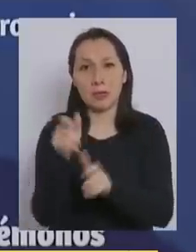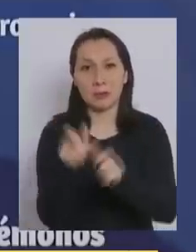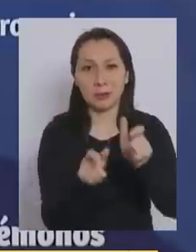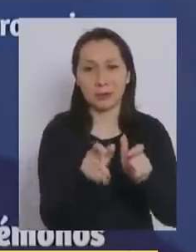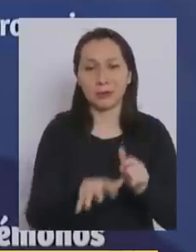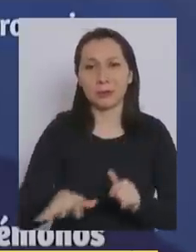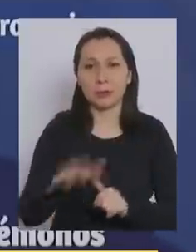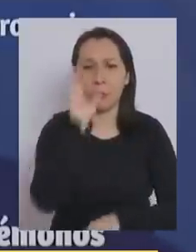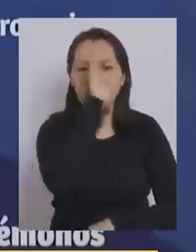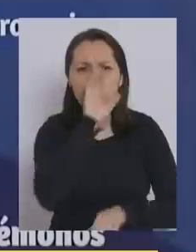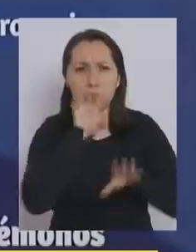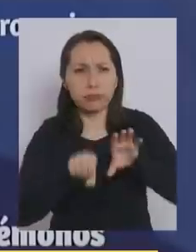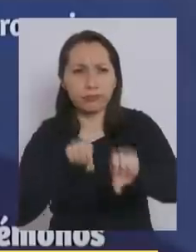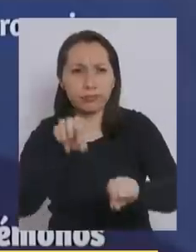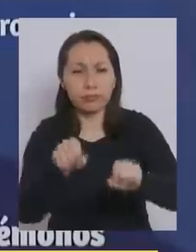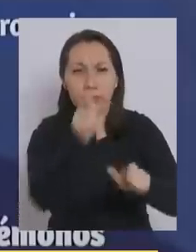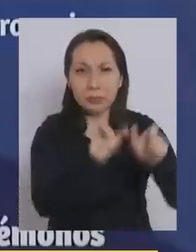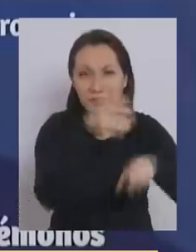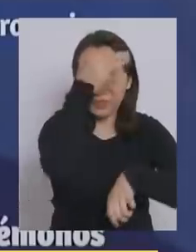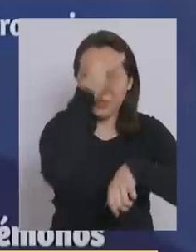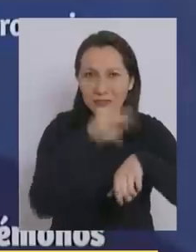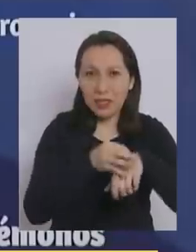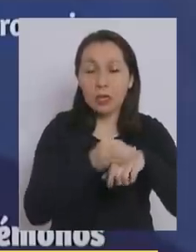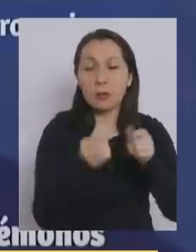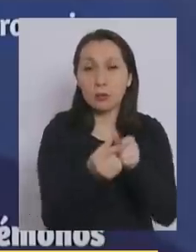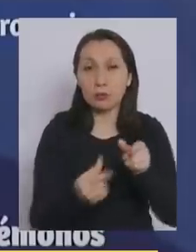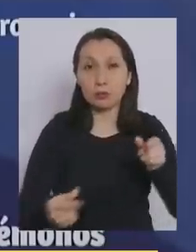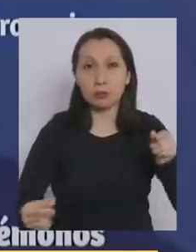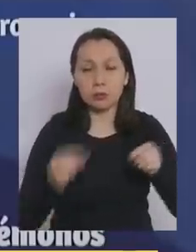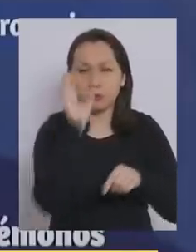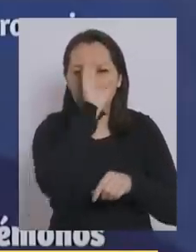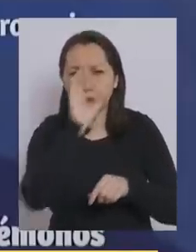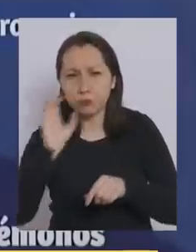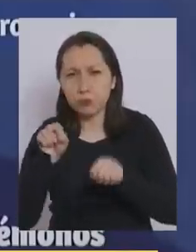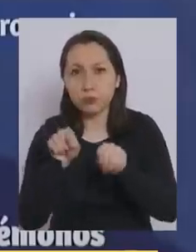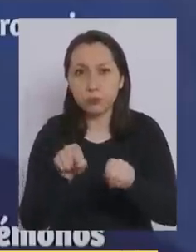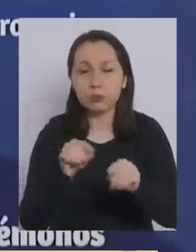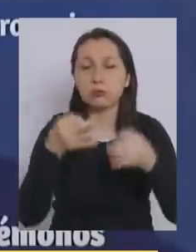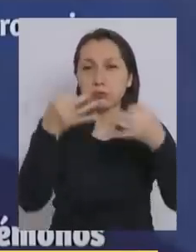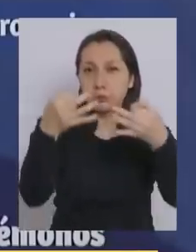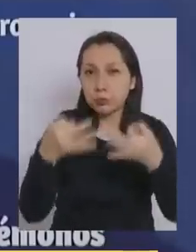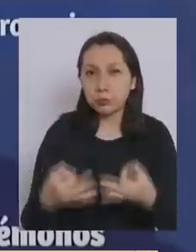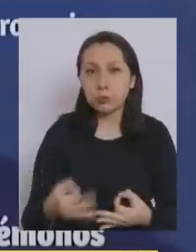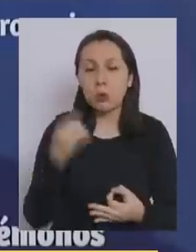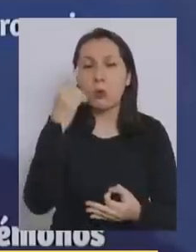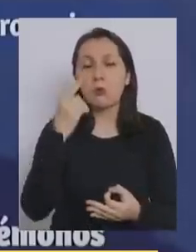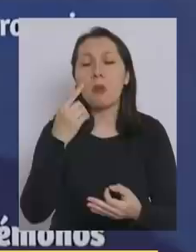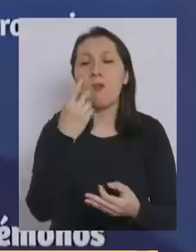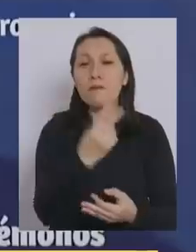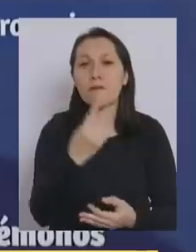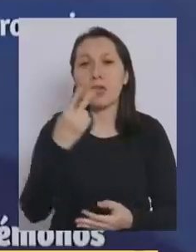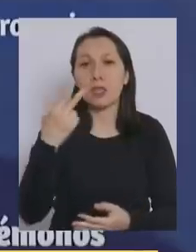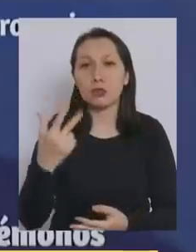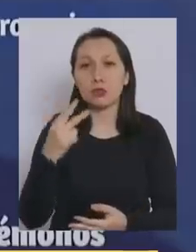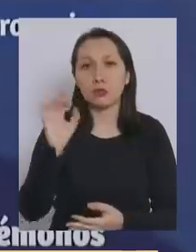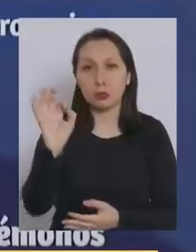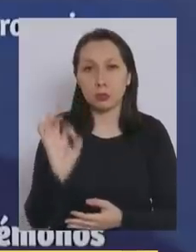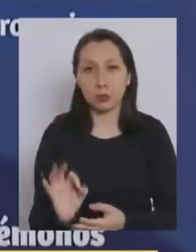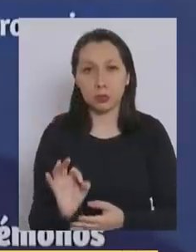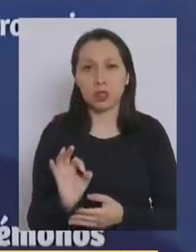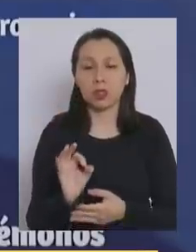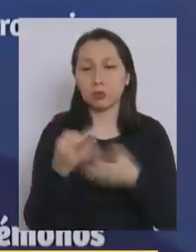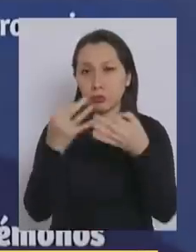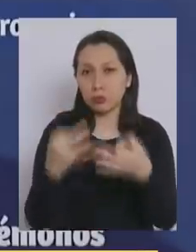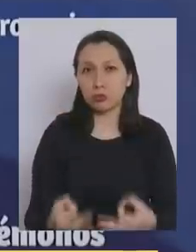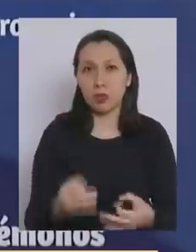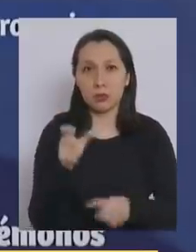La búsqueda activa de casos a nivel nacional alcanza a un veintiocho por ciento de los